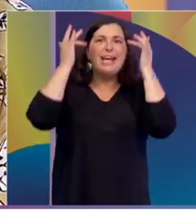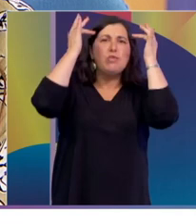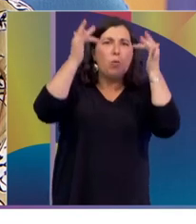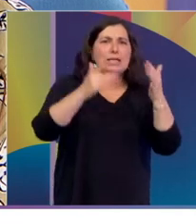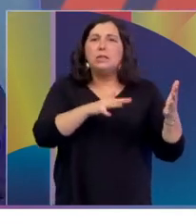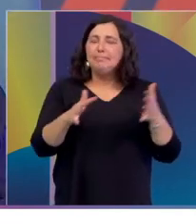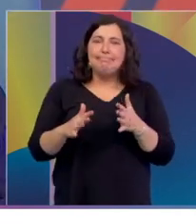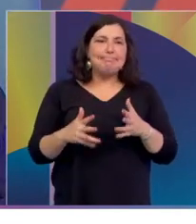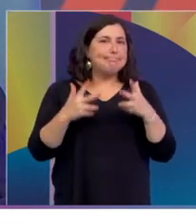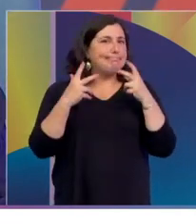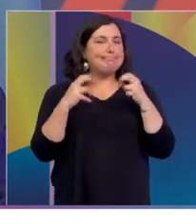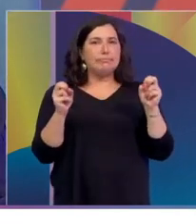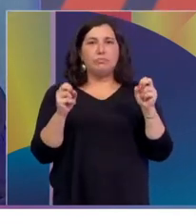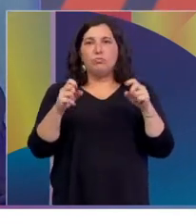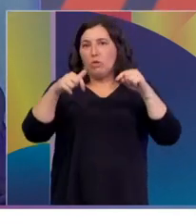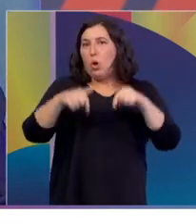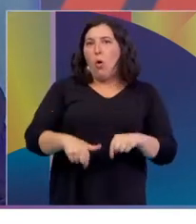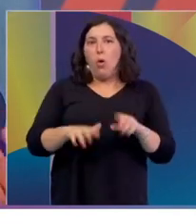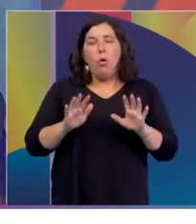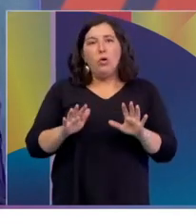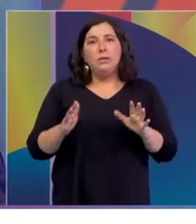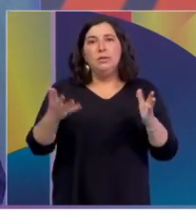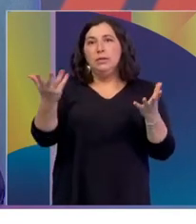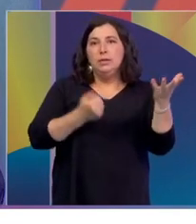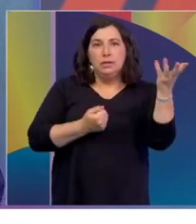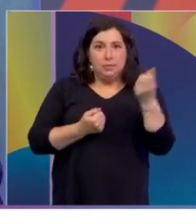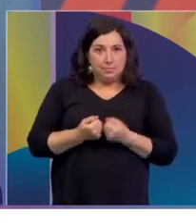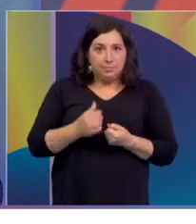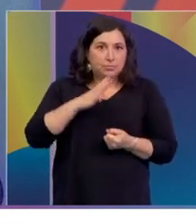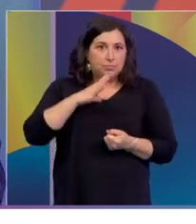No. Nosotros, hoy por hoy, los apoyos que tenemos